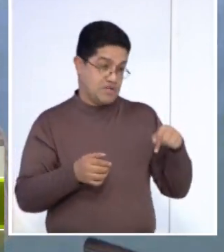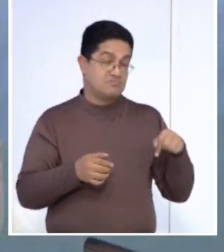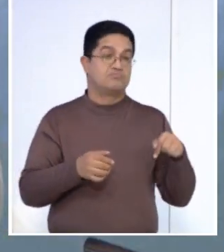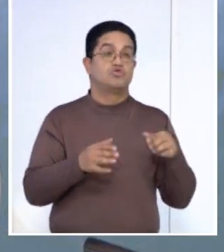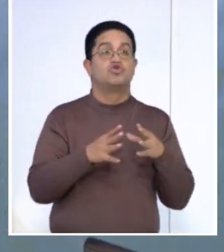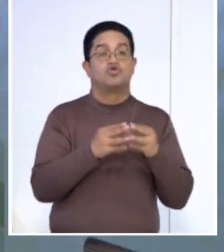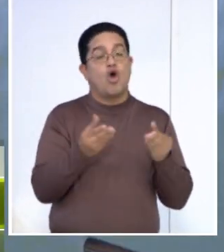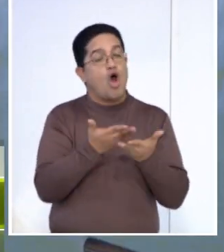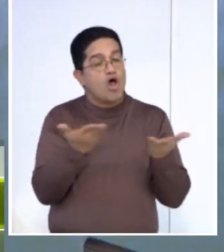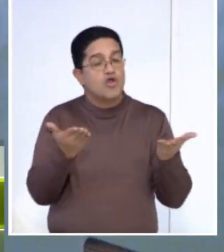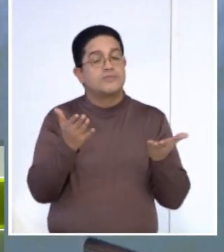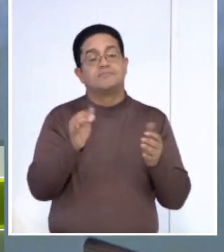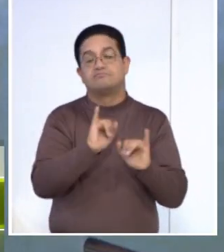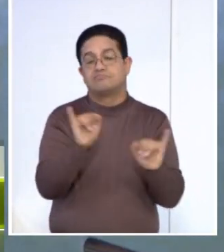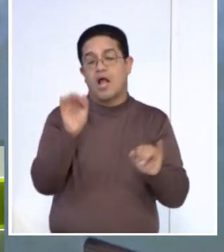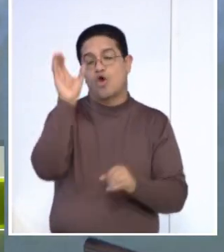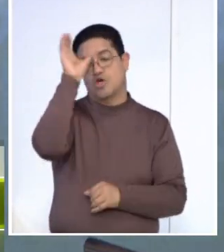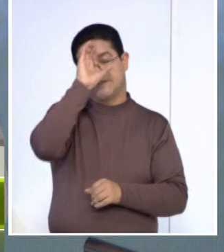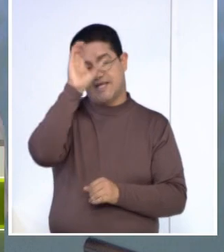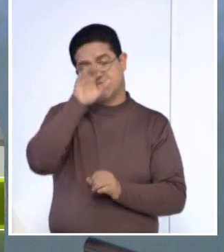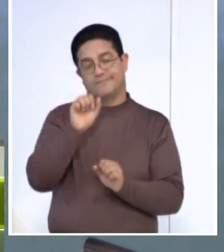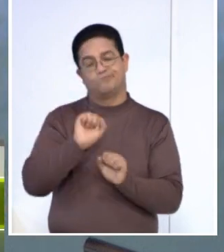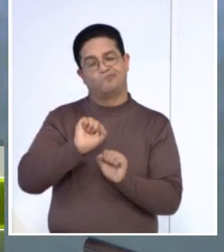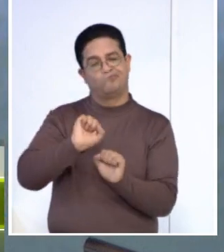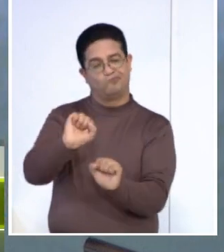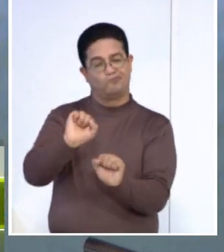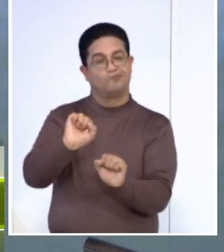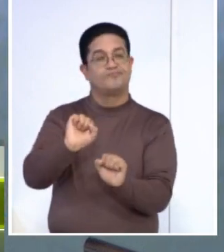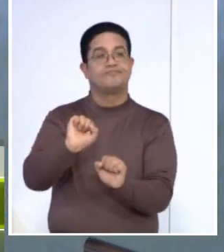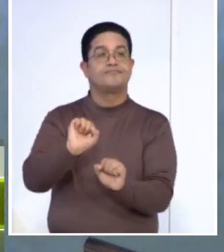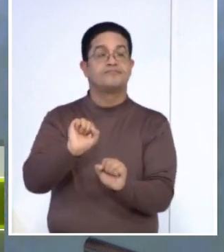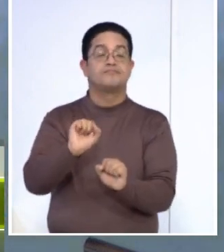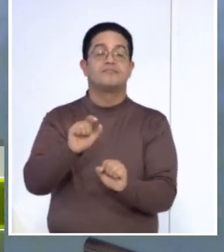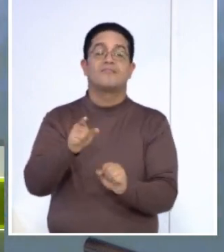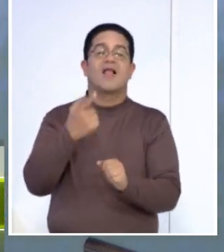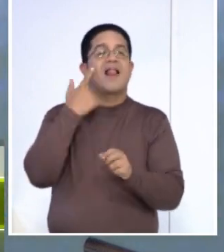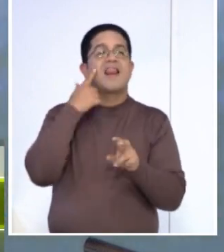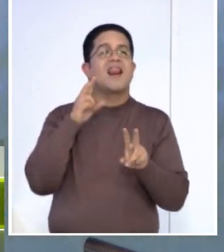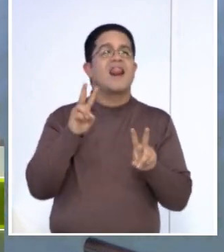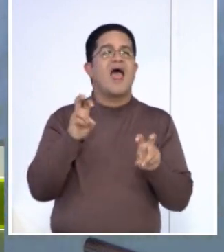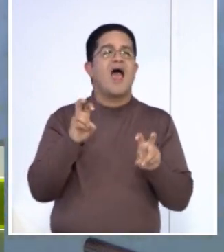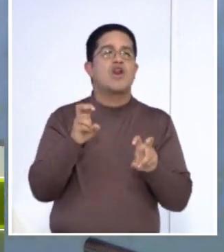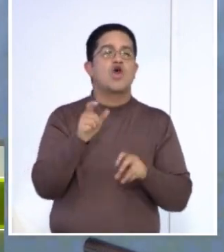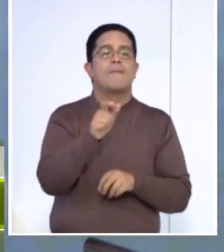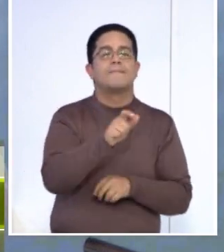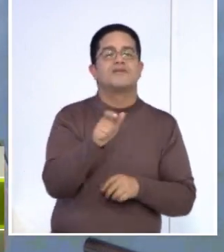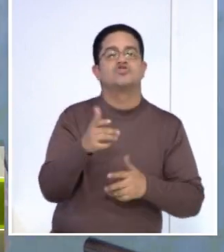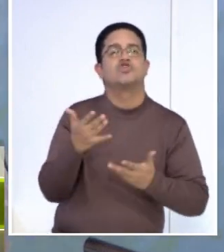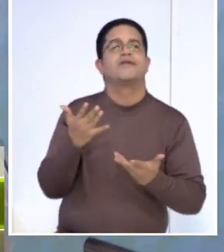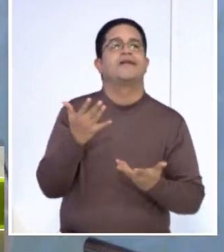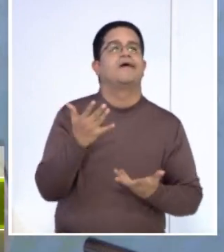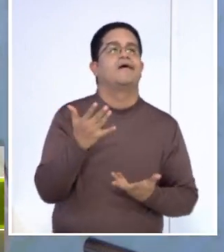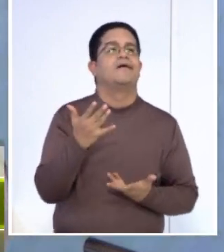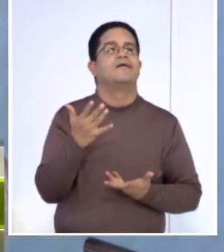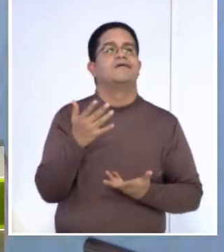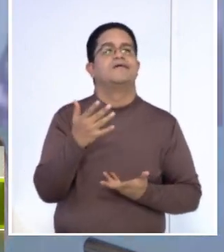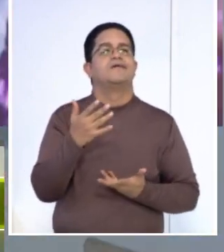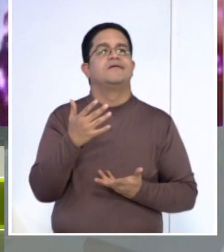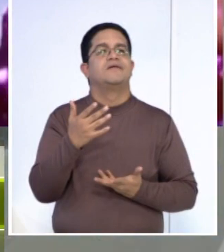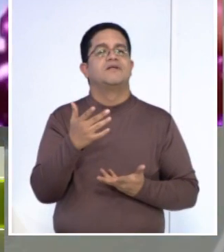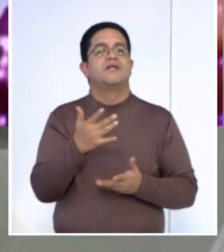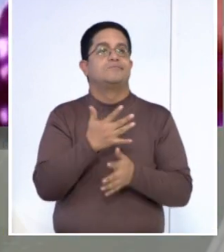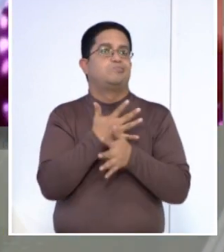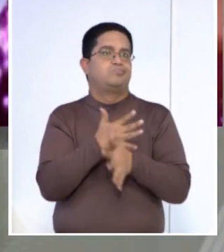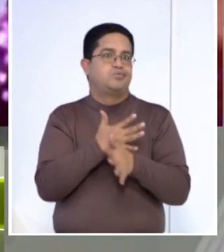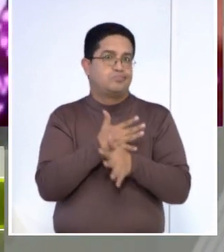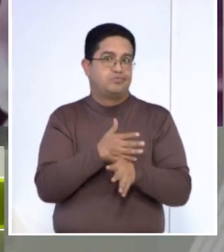que todos nos hemos concientizado con el tema prevención y creo que es muy raro hoy en día que alguien pues tenga sexo